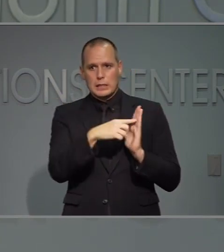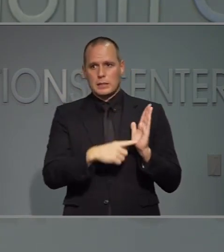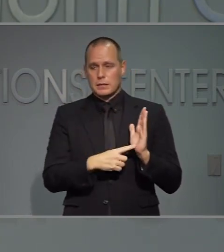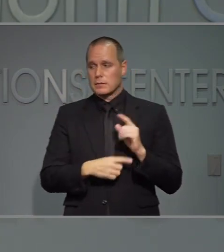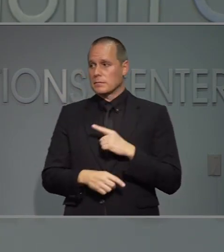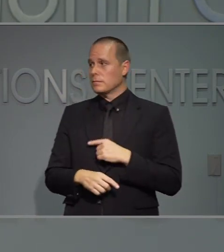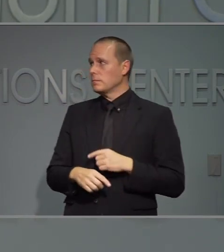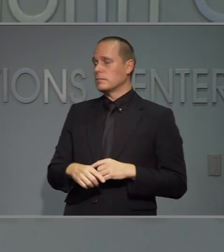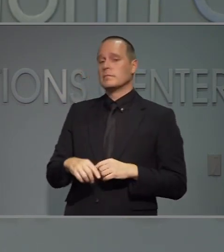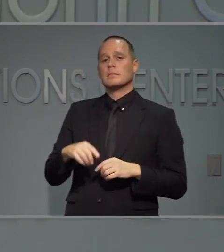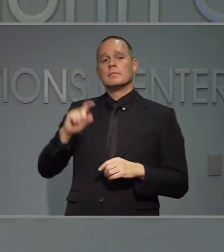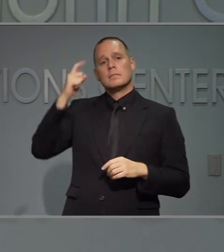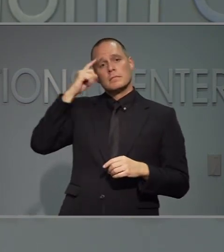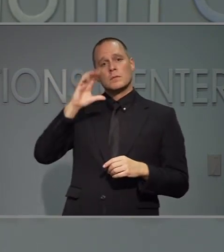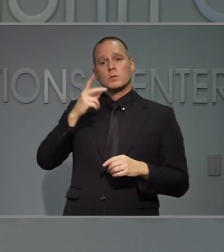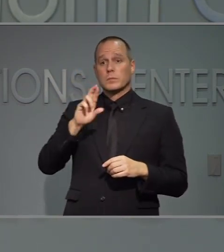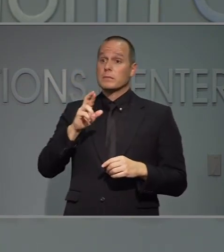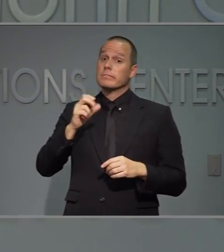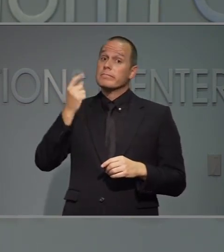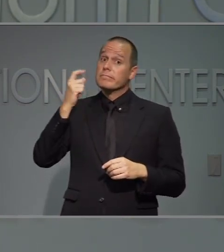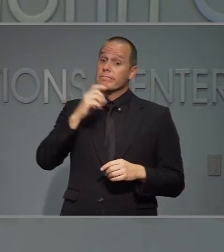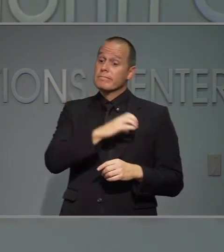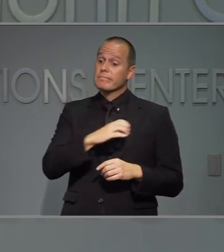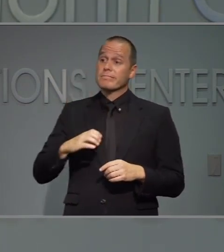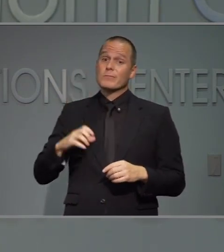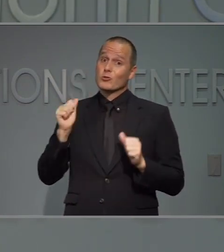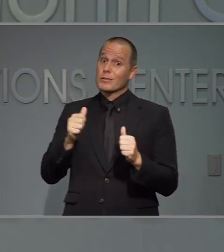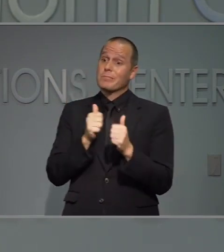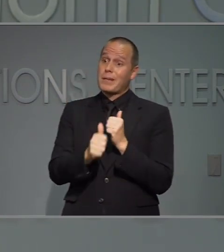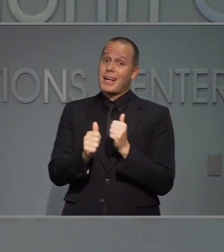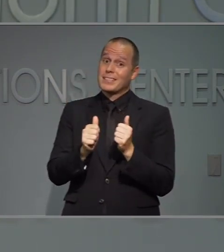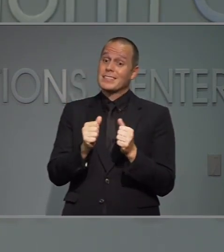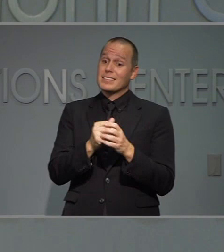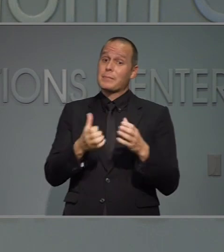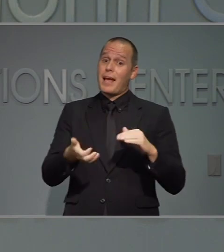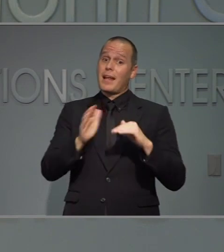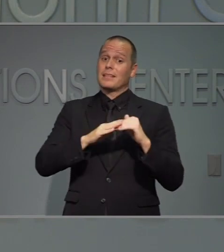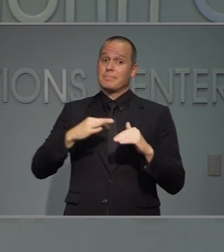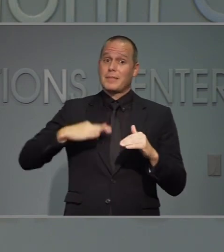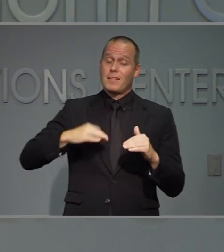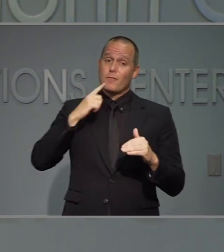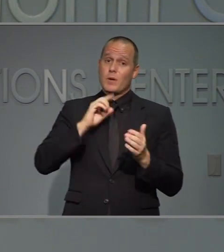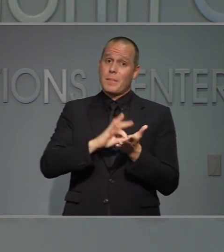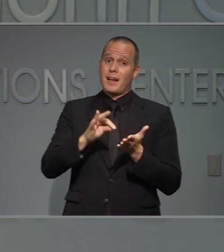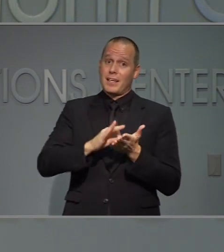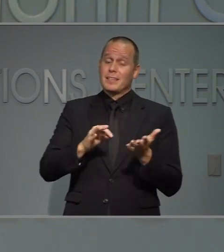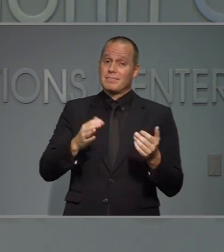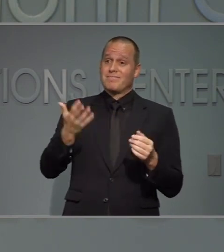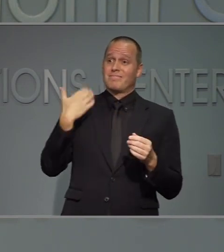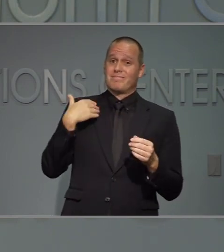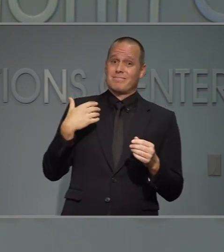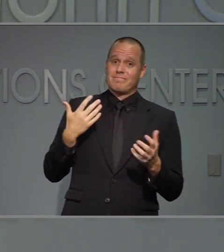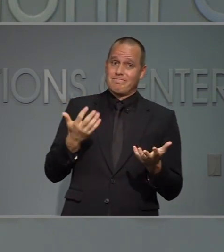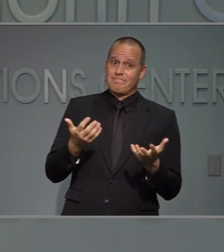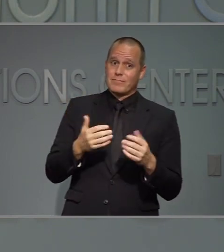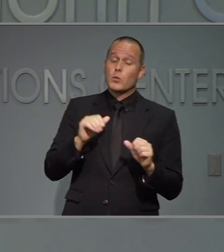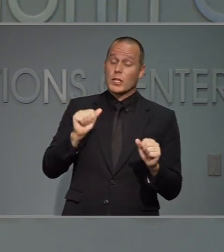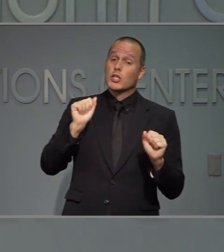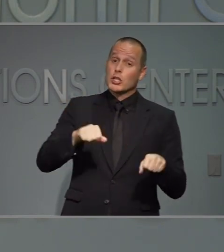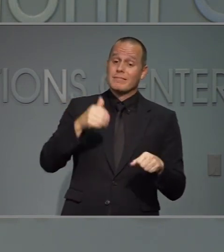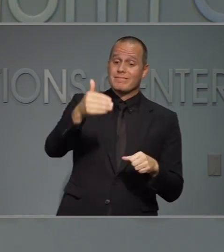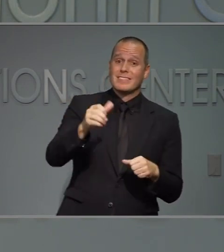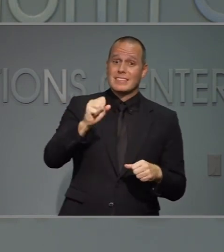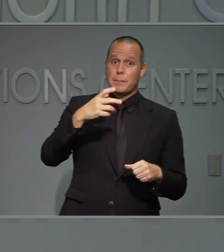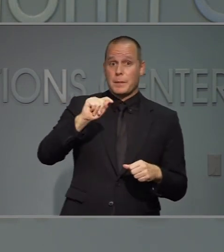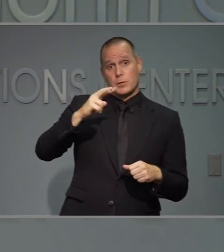En la legislatura pudiera ampliar medica y cuando regresen en septiembre a sesionar dijo el gobernador siguiente